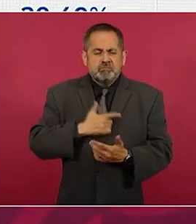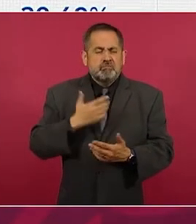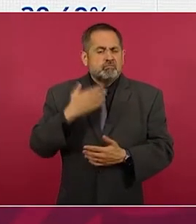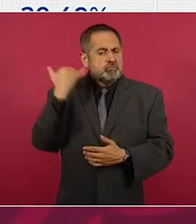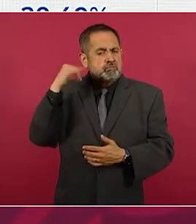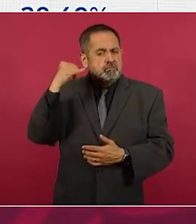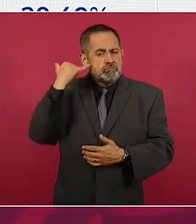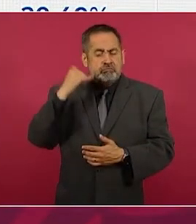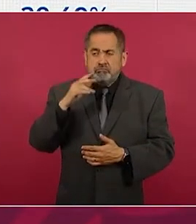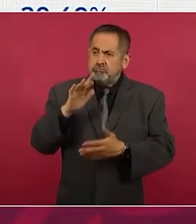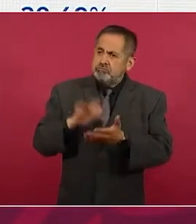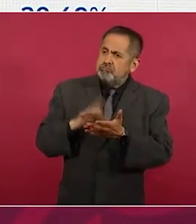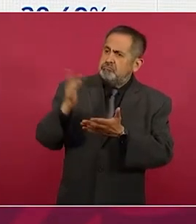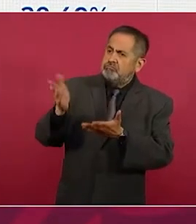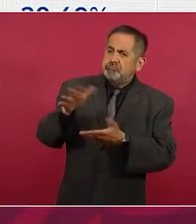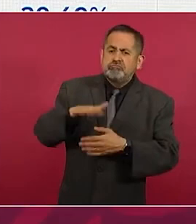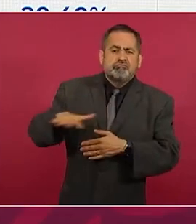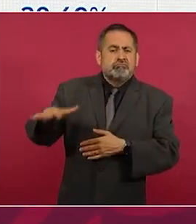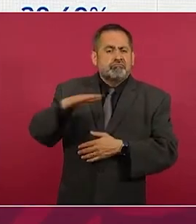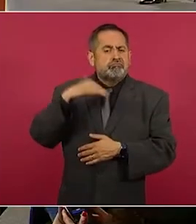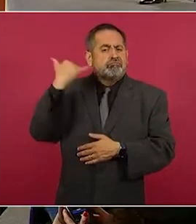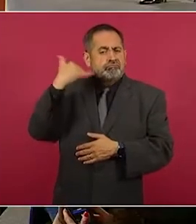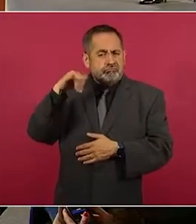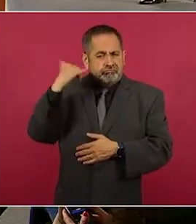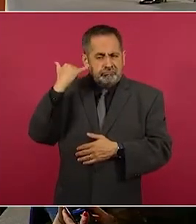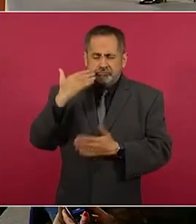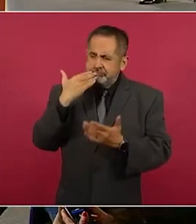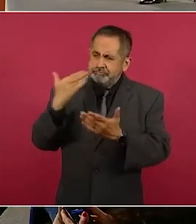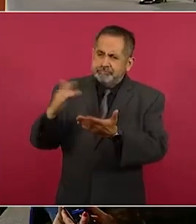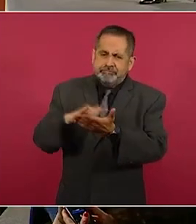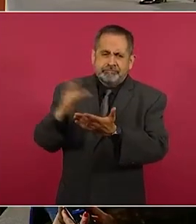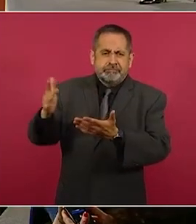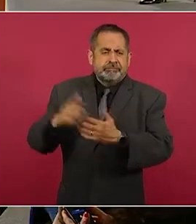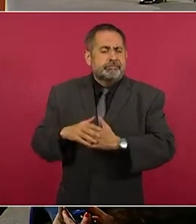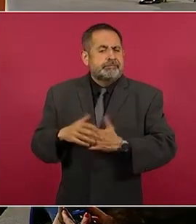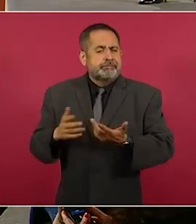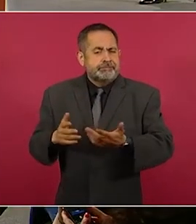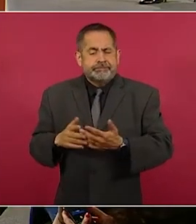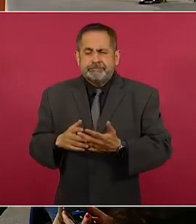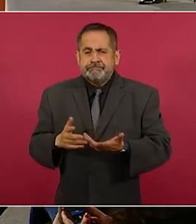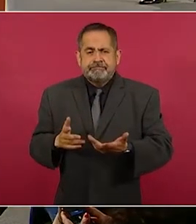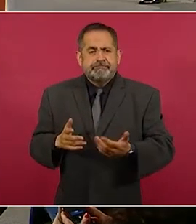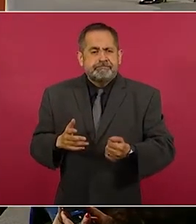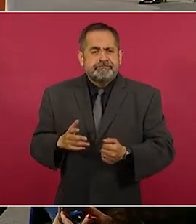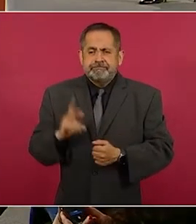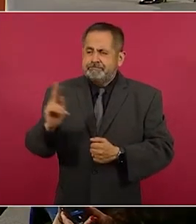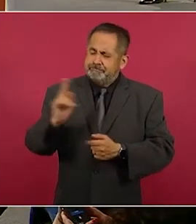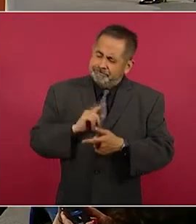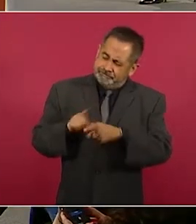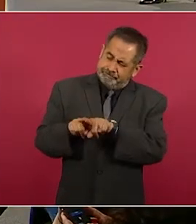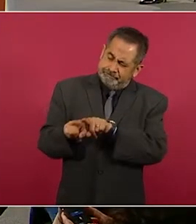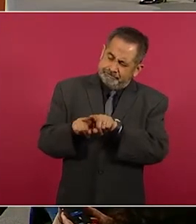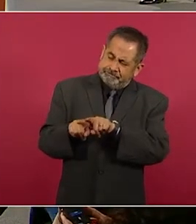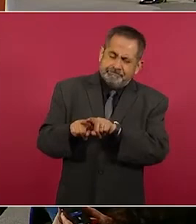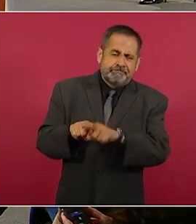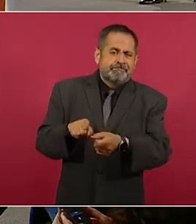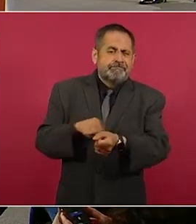Agradezco mucho a nuestros hermanos